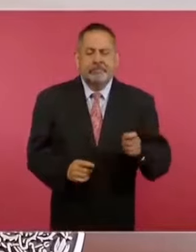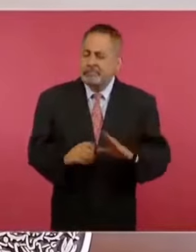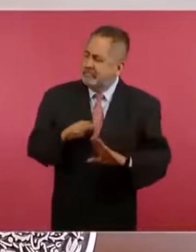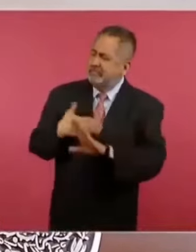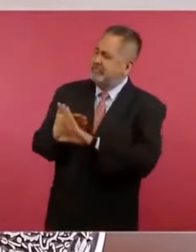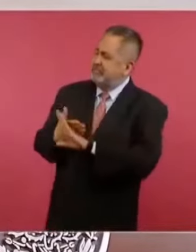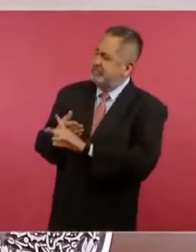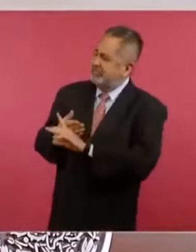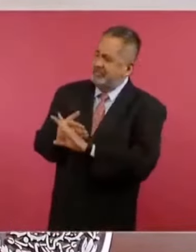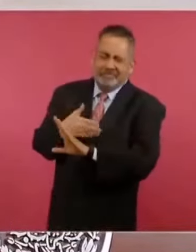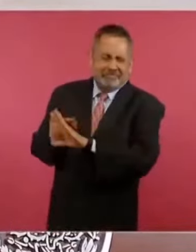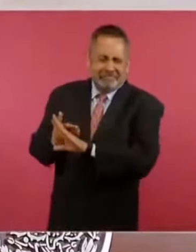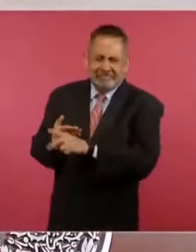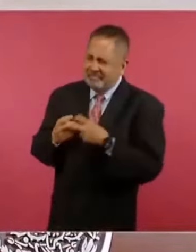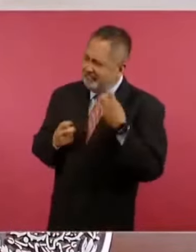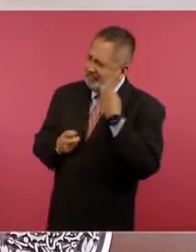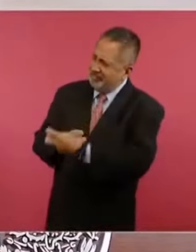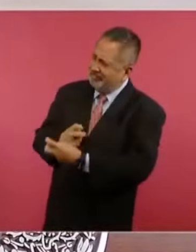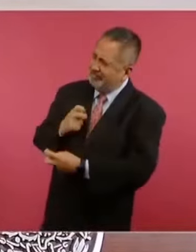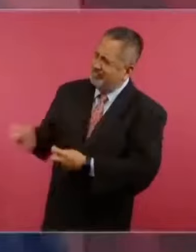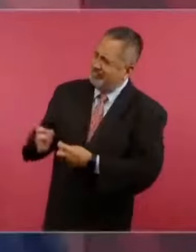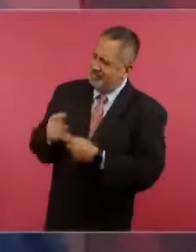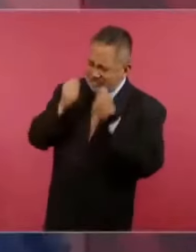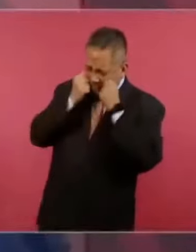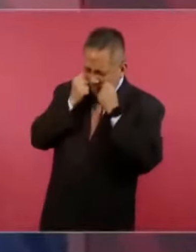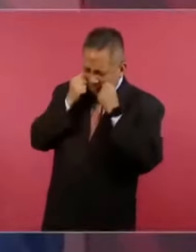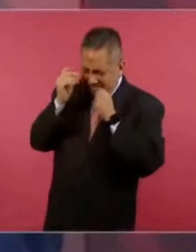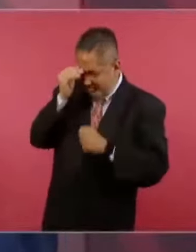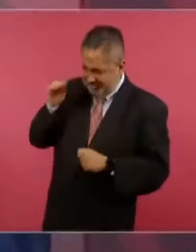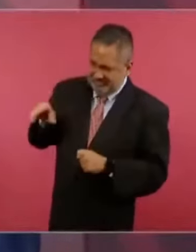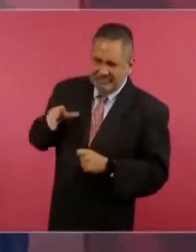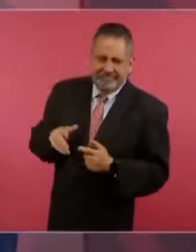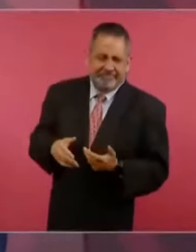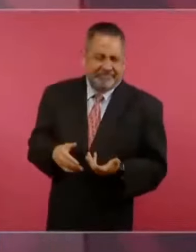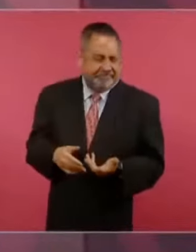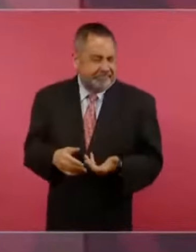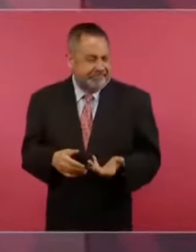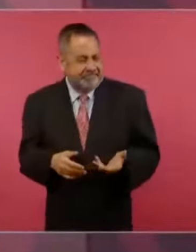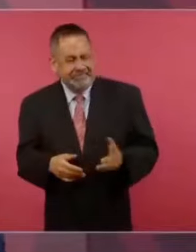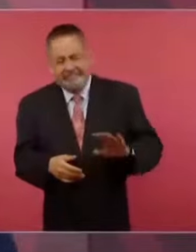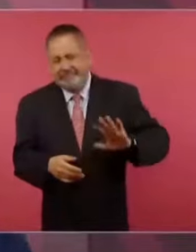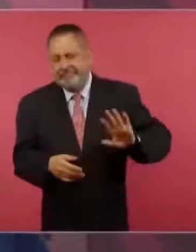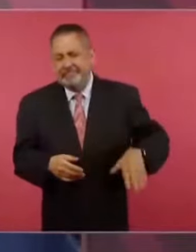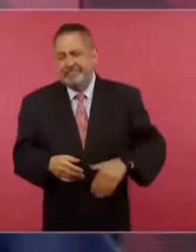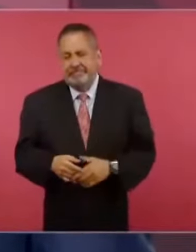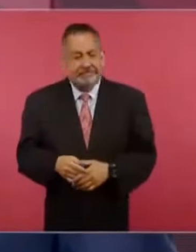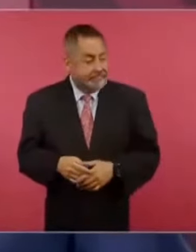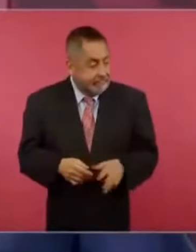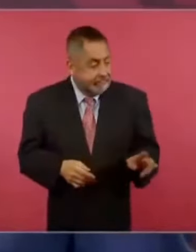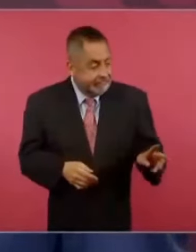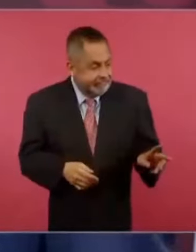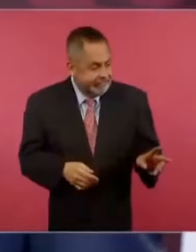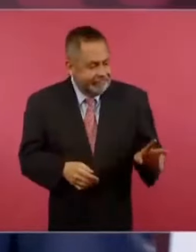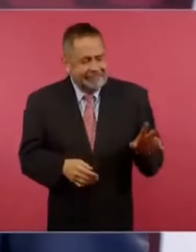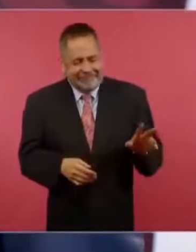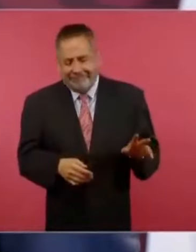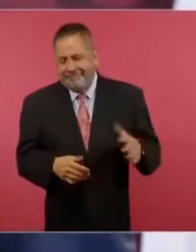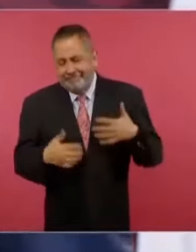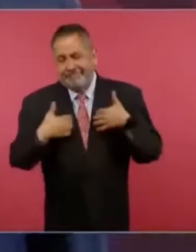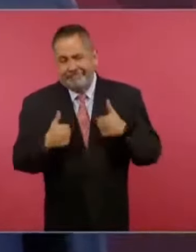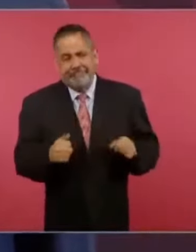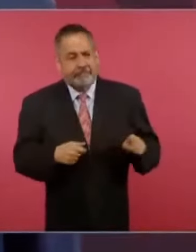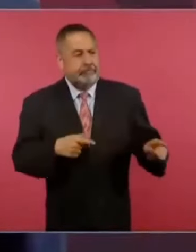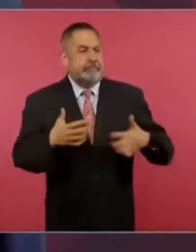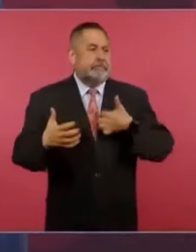y pues también hay que entenderlos, están muy